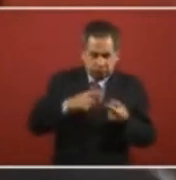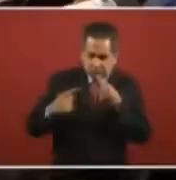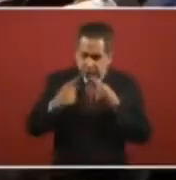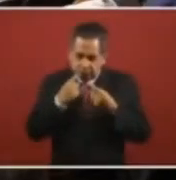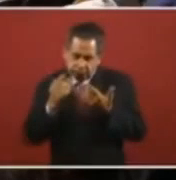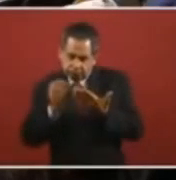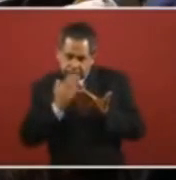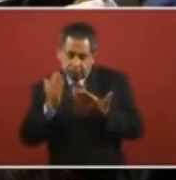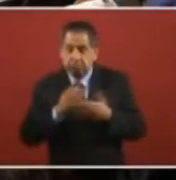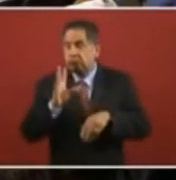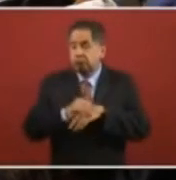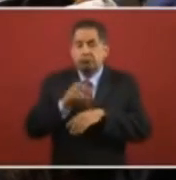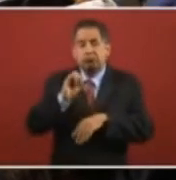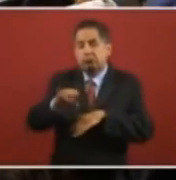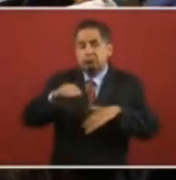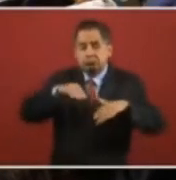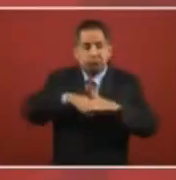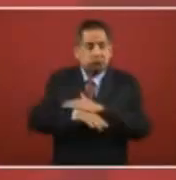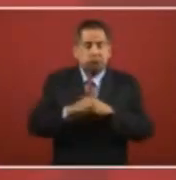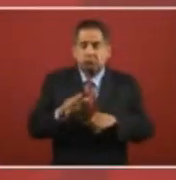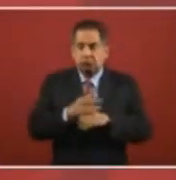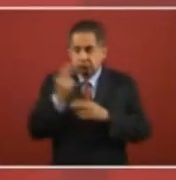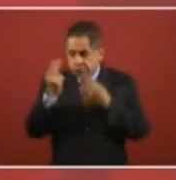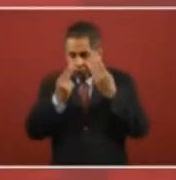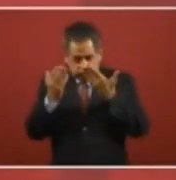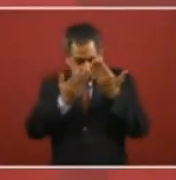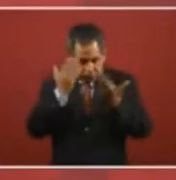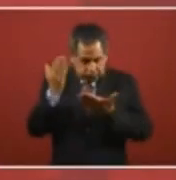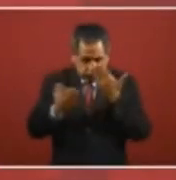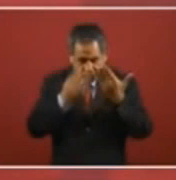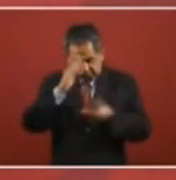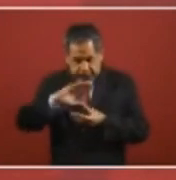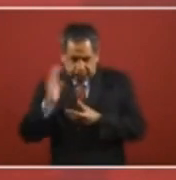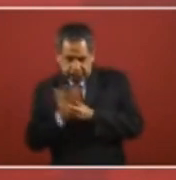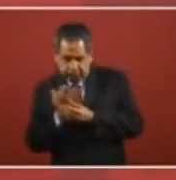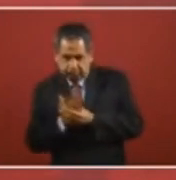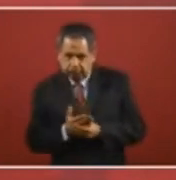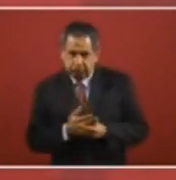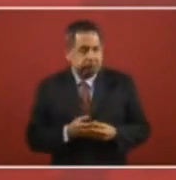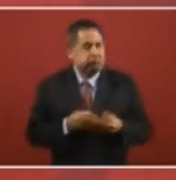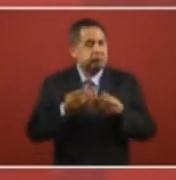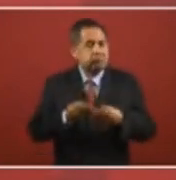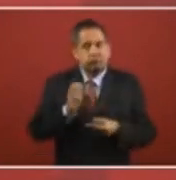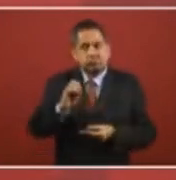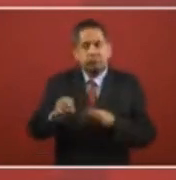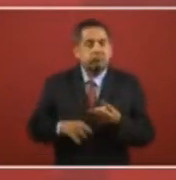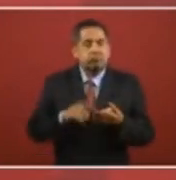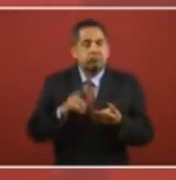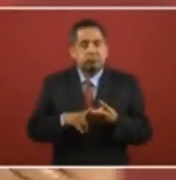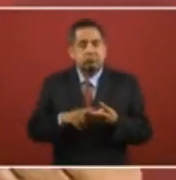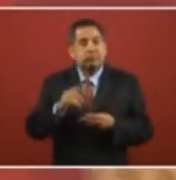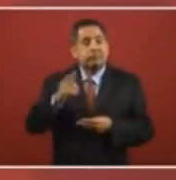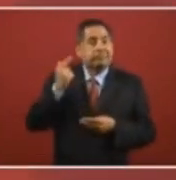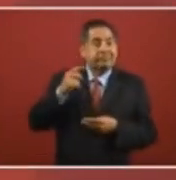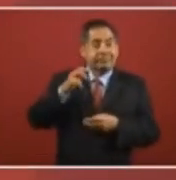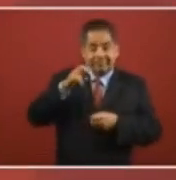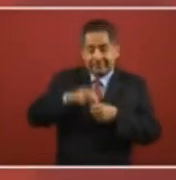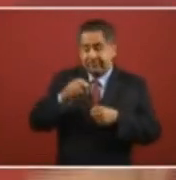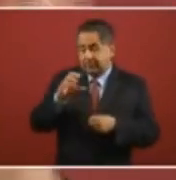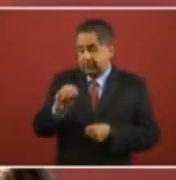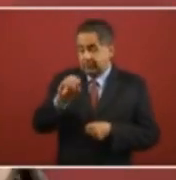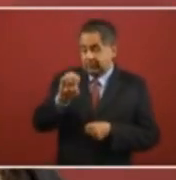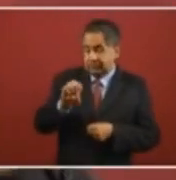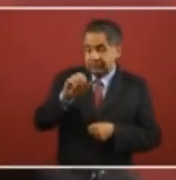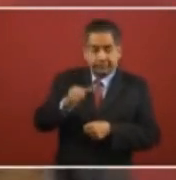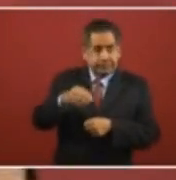República, acceso a lo que necesite para integrar su carpeta. Y sí, porque se votó en la Organización de Estados Americanos